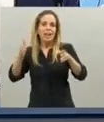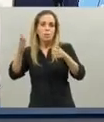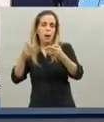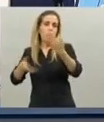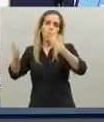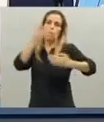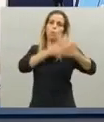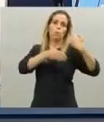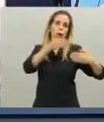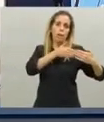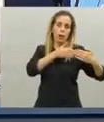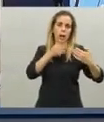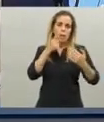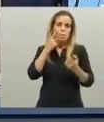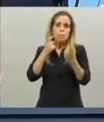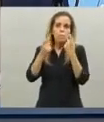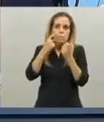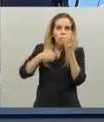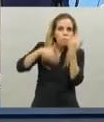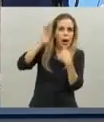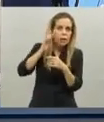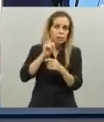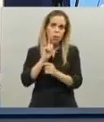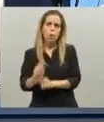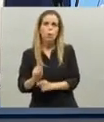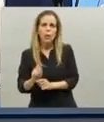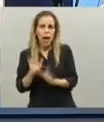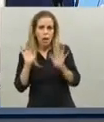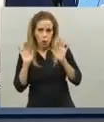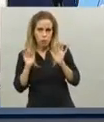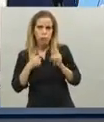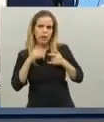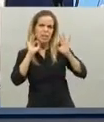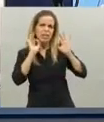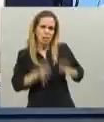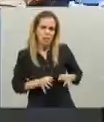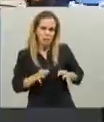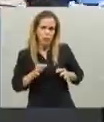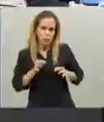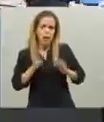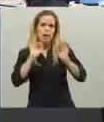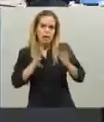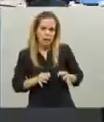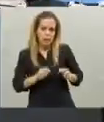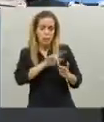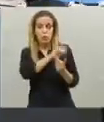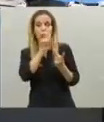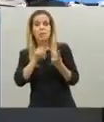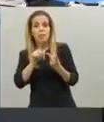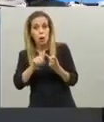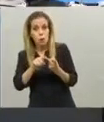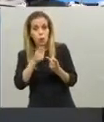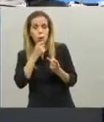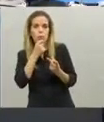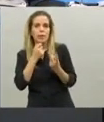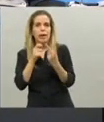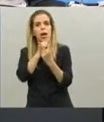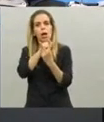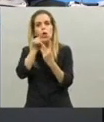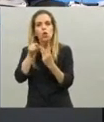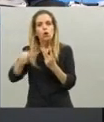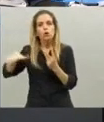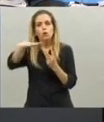porque es tomar más recaudos dado el conocimiento que ya tenemos de cómo ser más efectivos y en segundo lugar si hay dos zonas